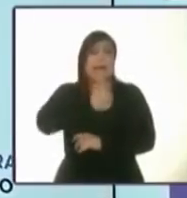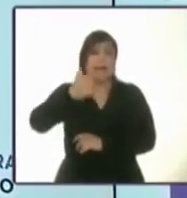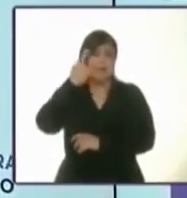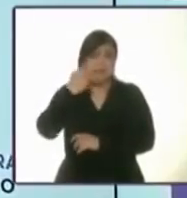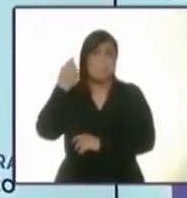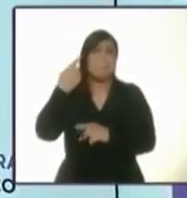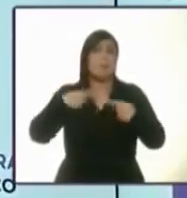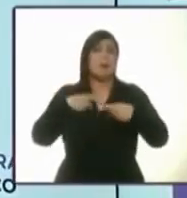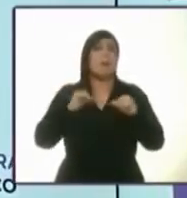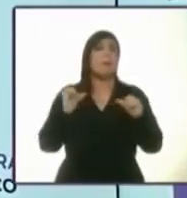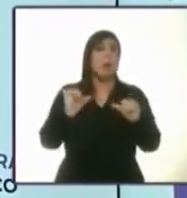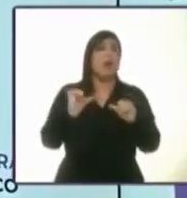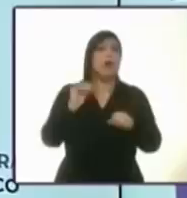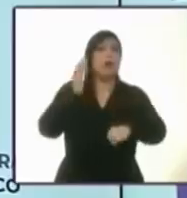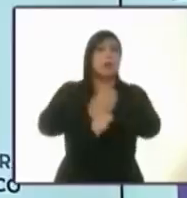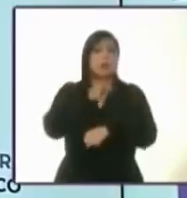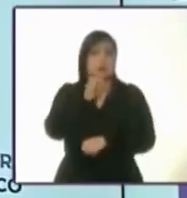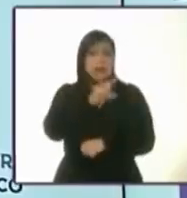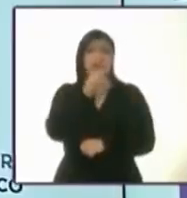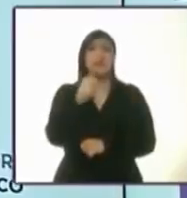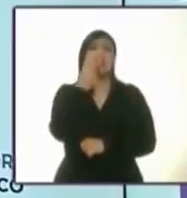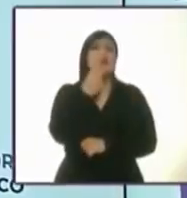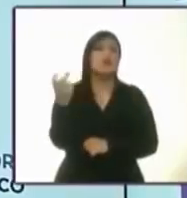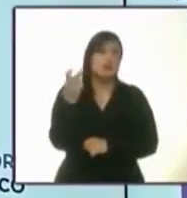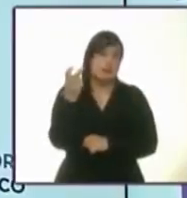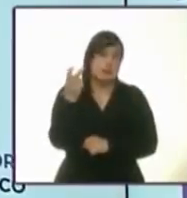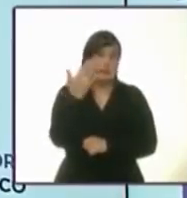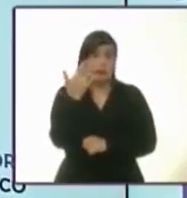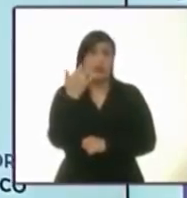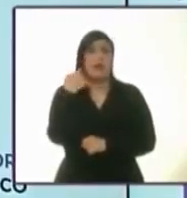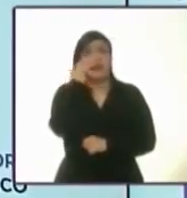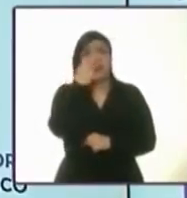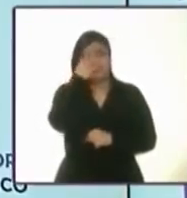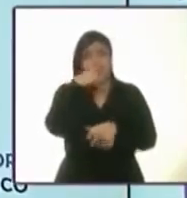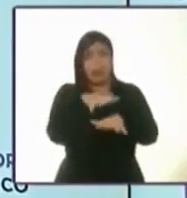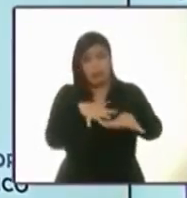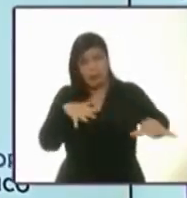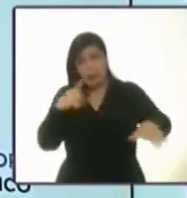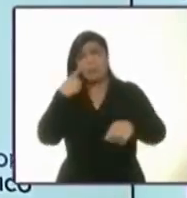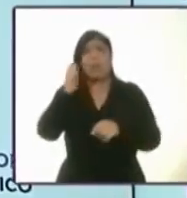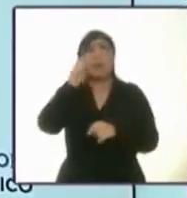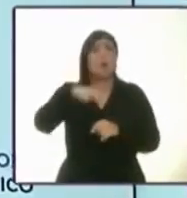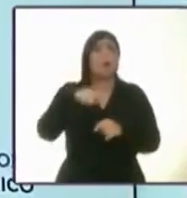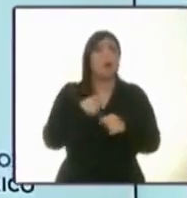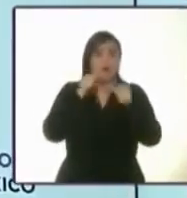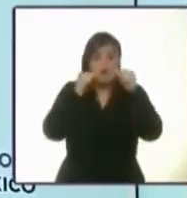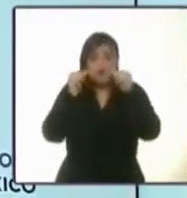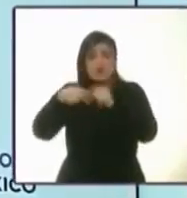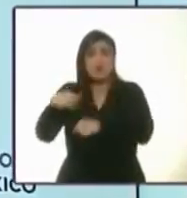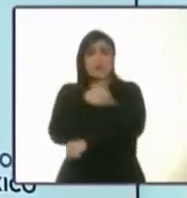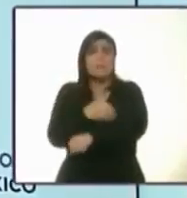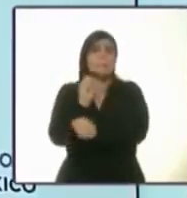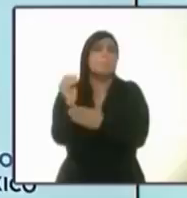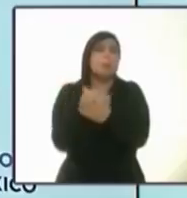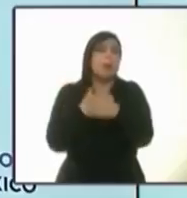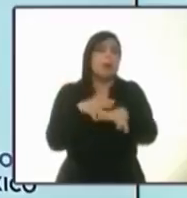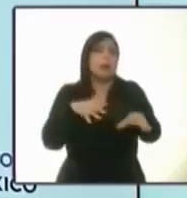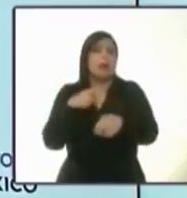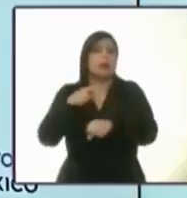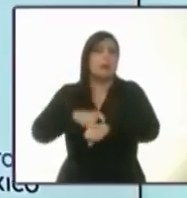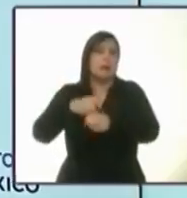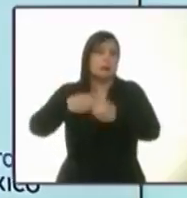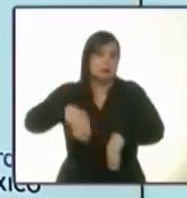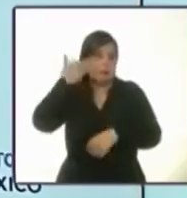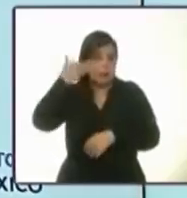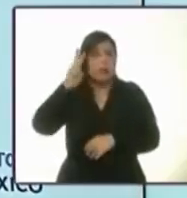le perdemos 250 horas al tráfico en vez de estar con la familia. Tenemos un grave problema de corrupción en la